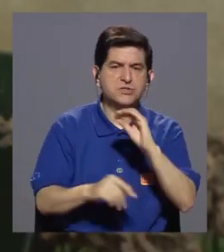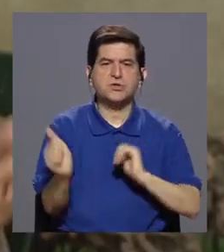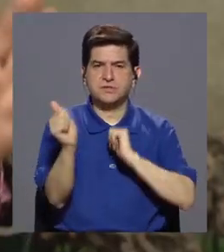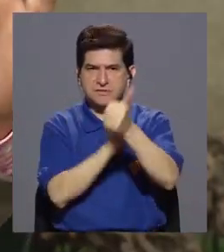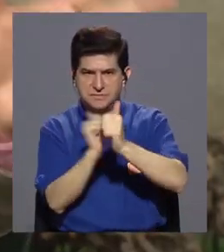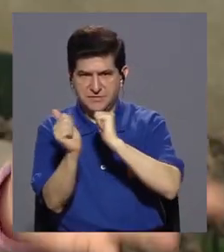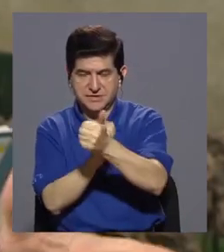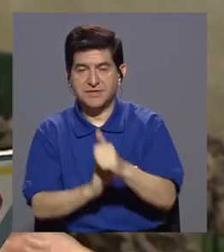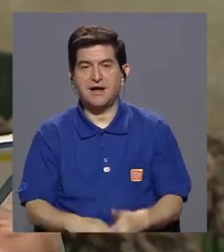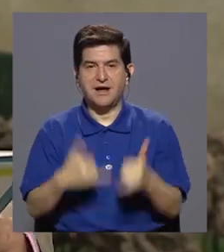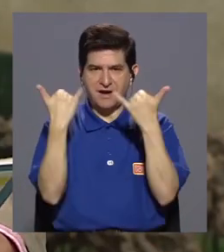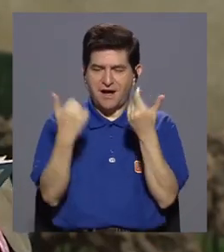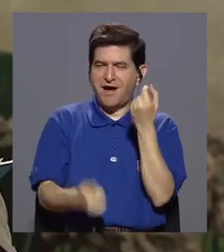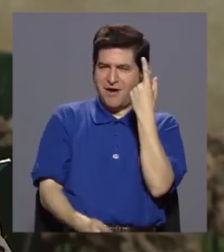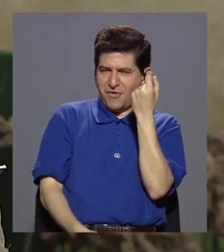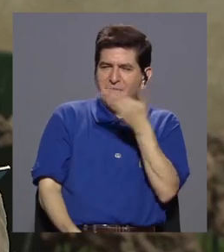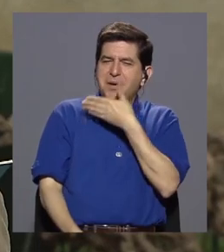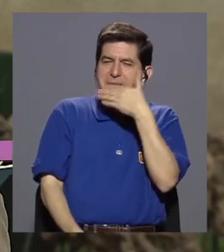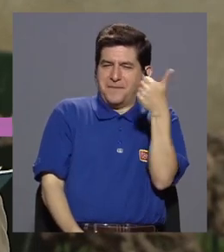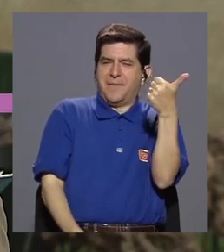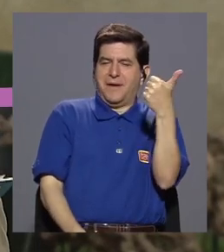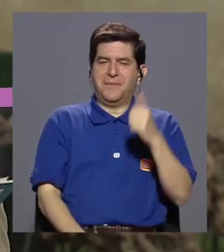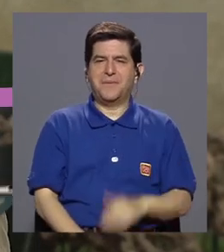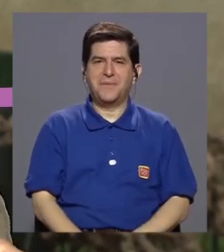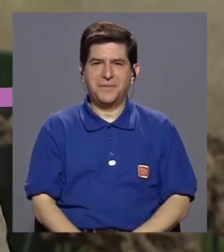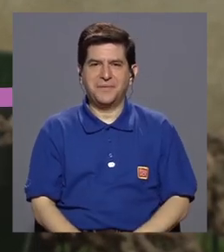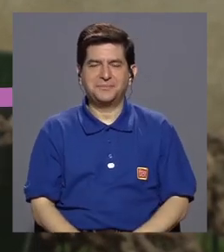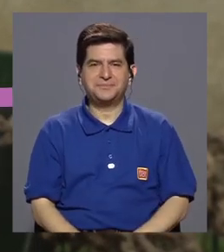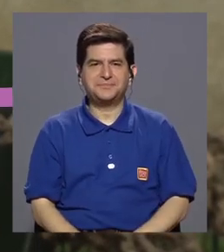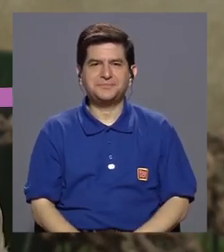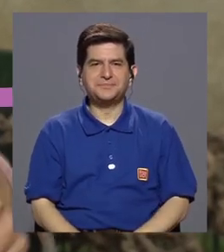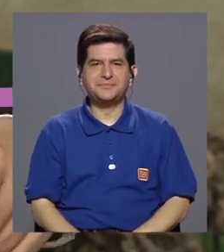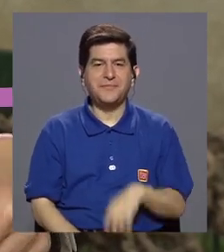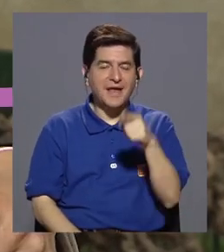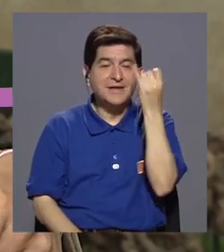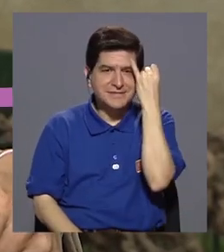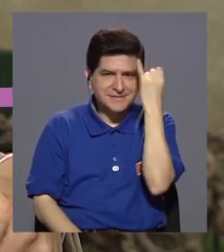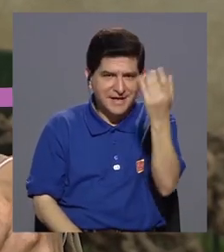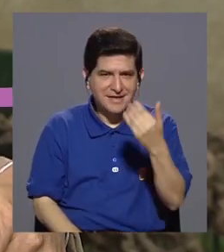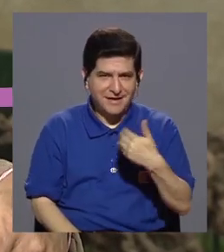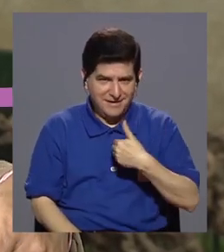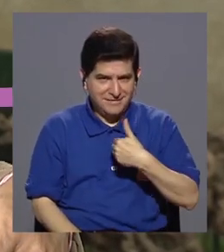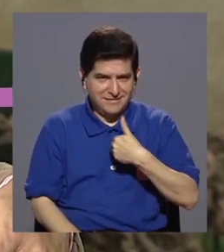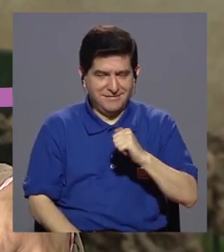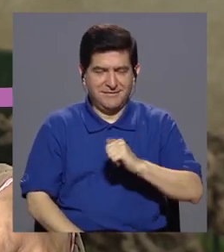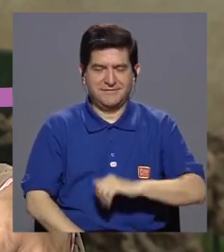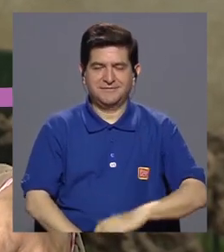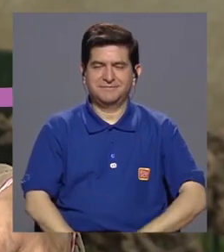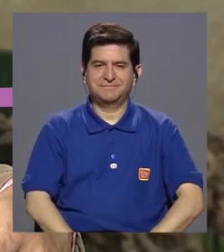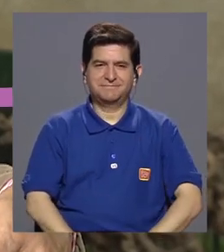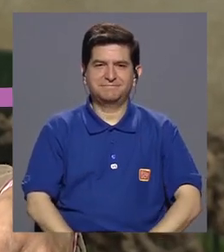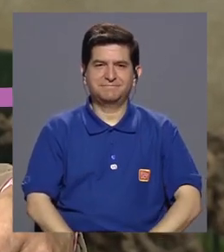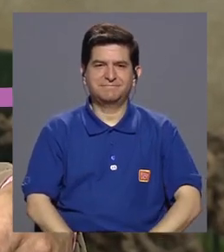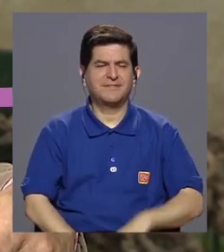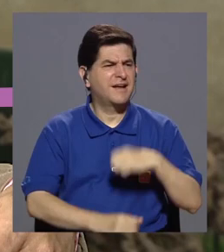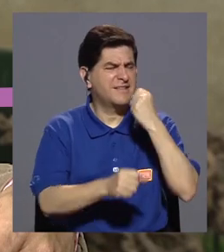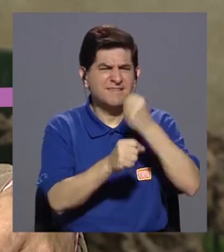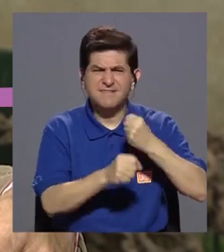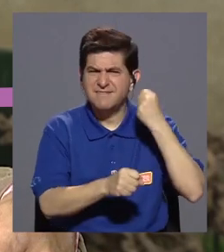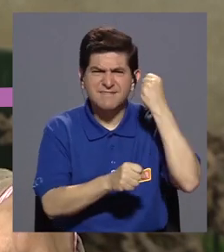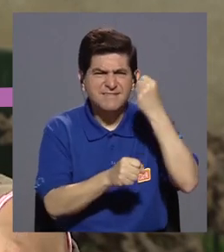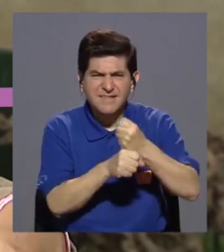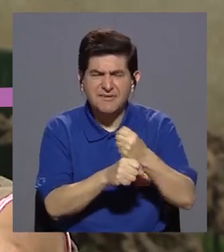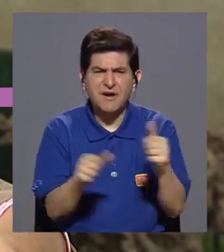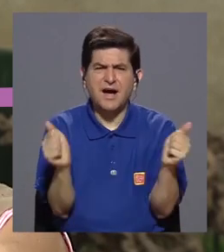bien. Y ahora sí le entiendo un poco mejor el concepto. ¿Por qué trabajar